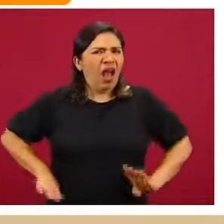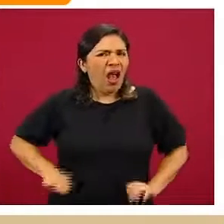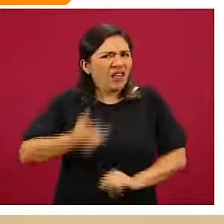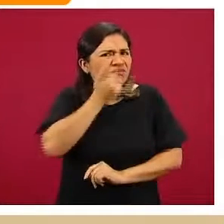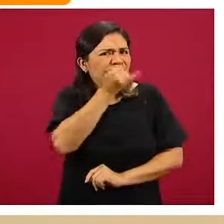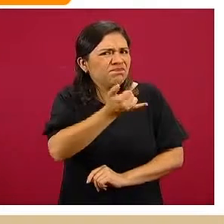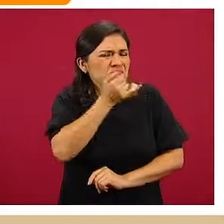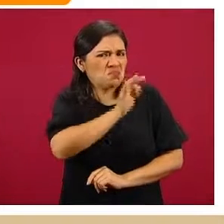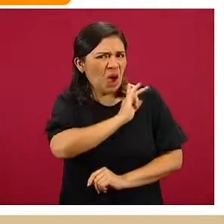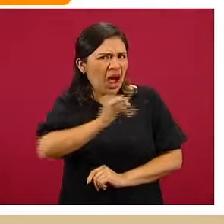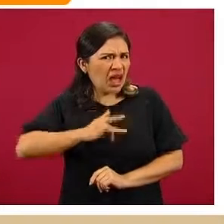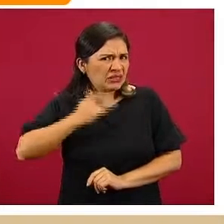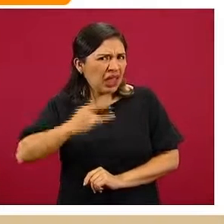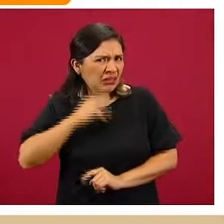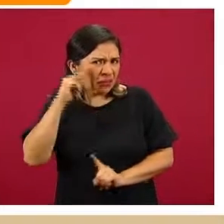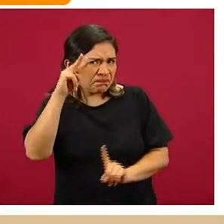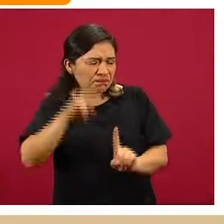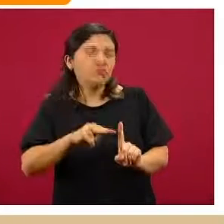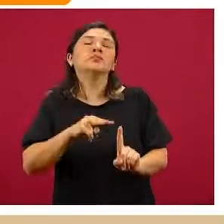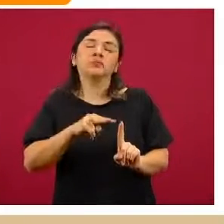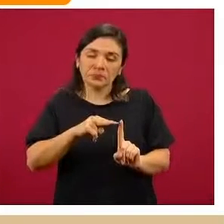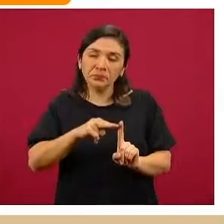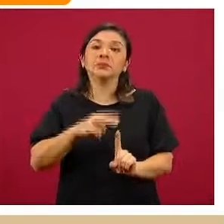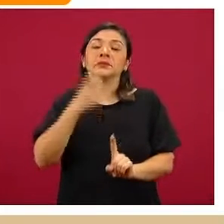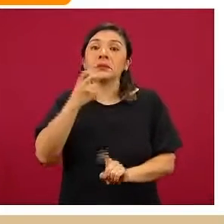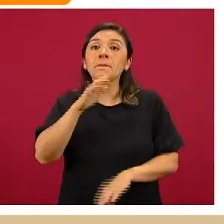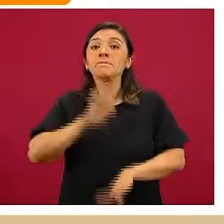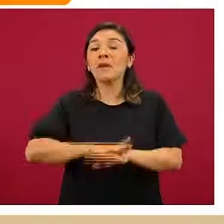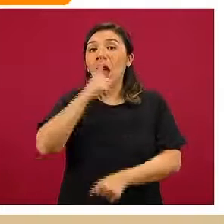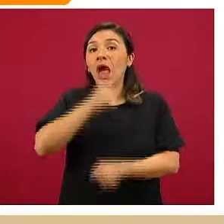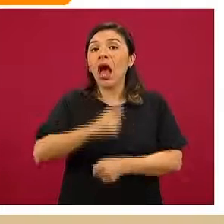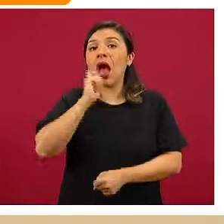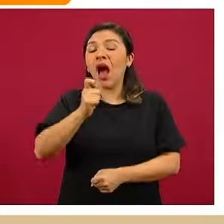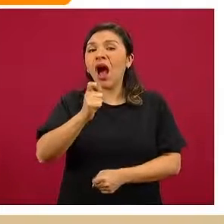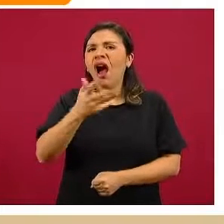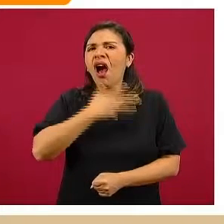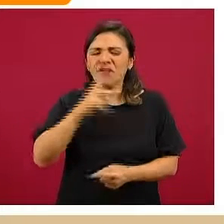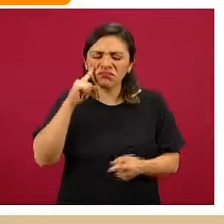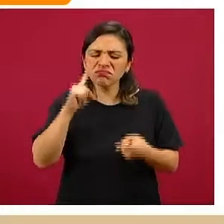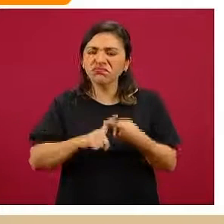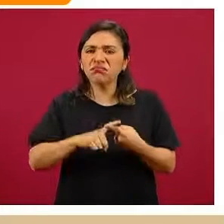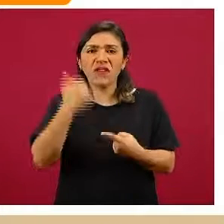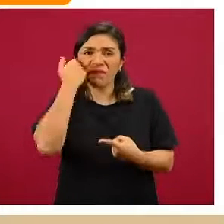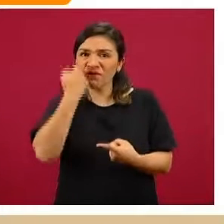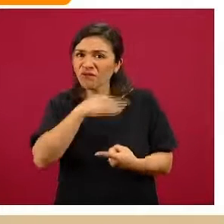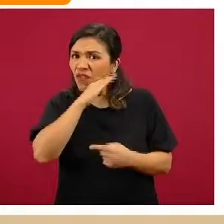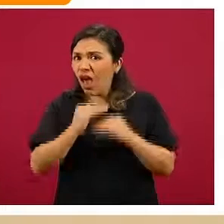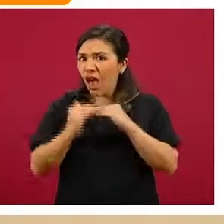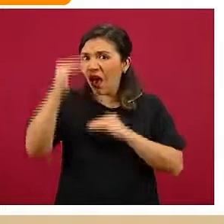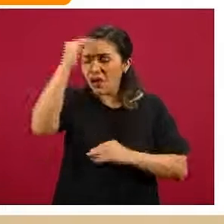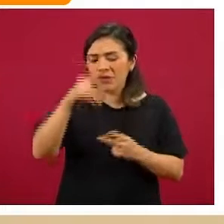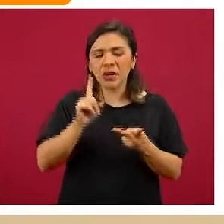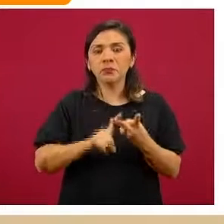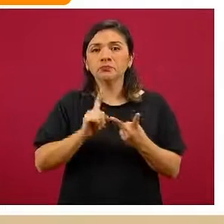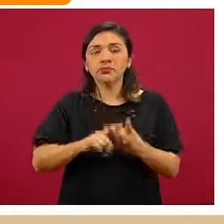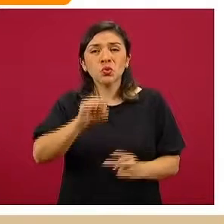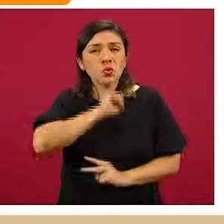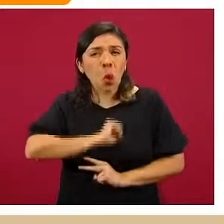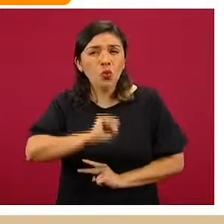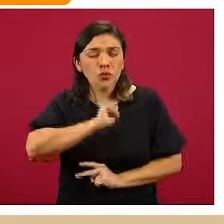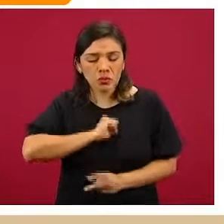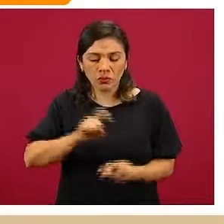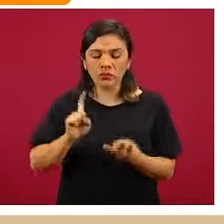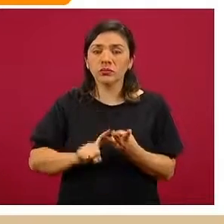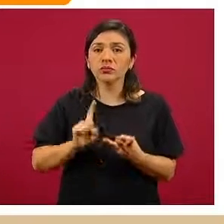a la misma, lo recordamos rápidamente. Principalmente son la presencia de fiebre, la presencia de tos,